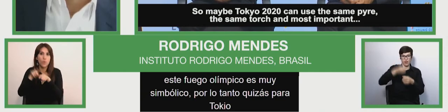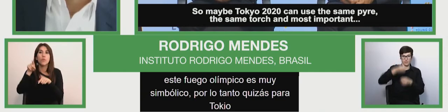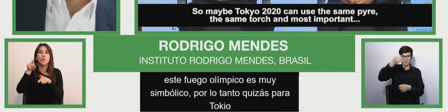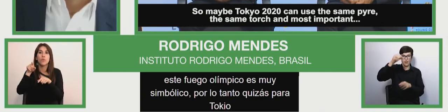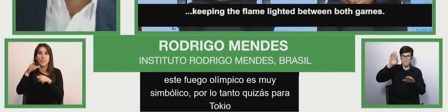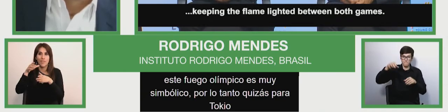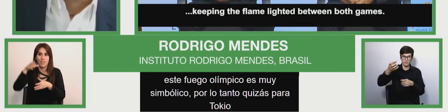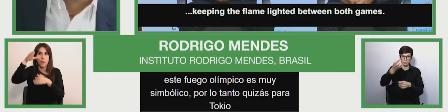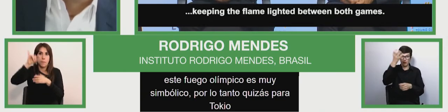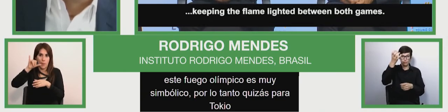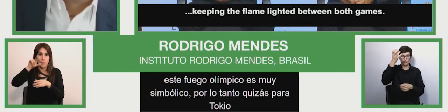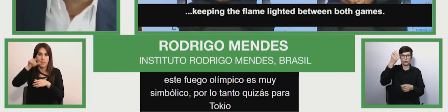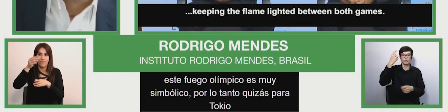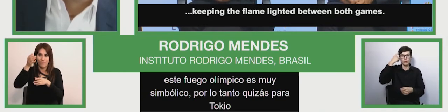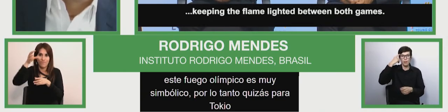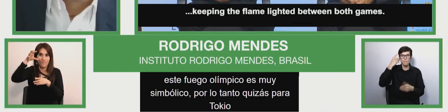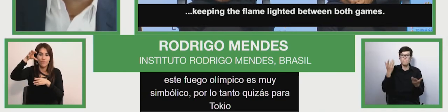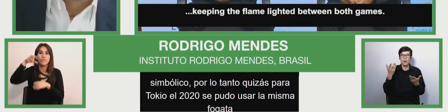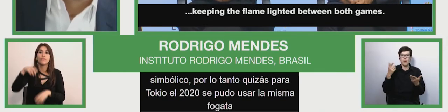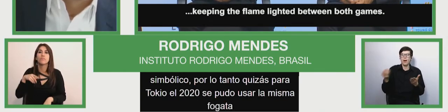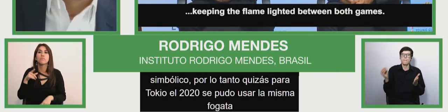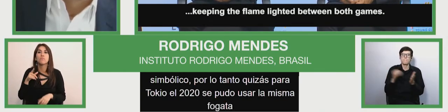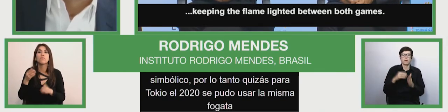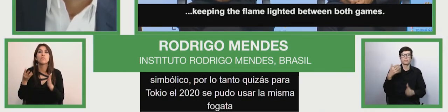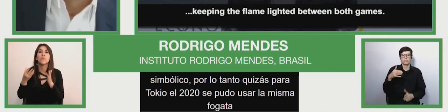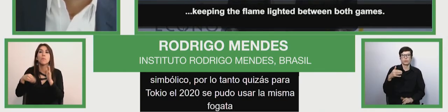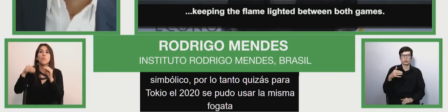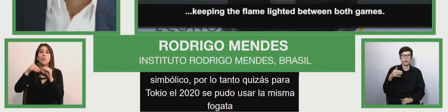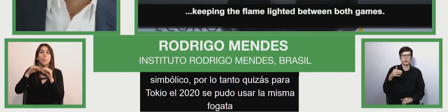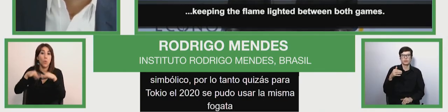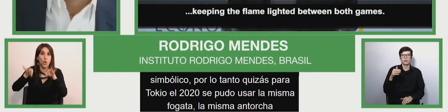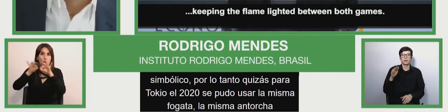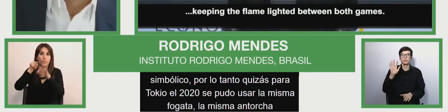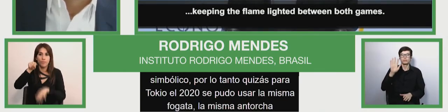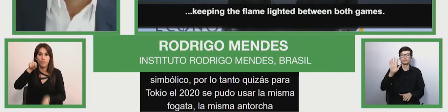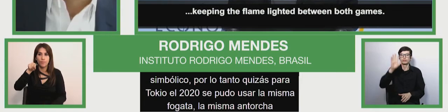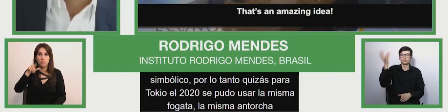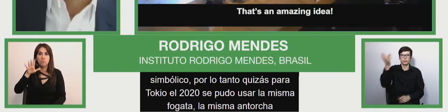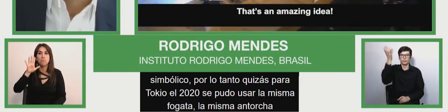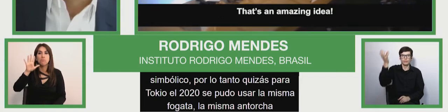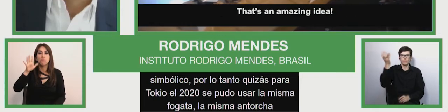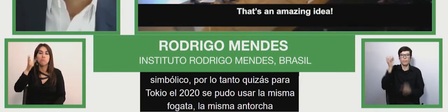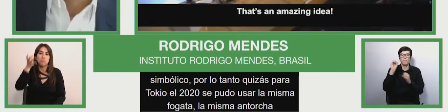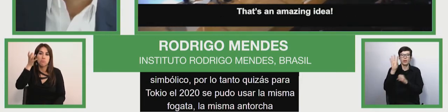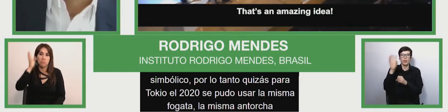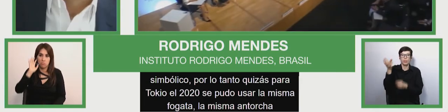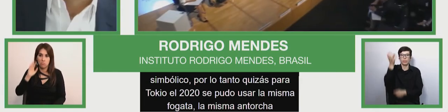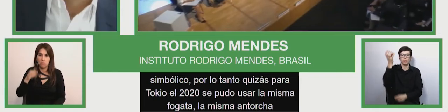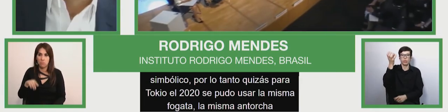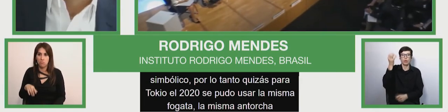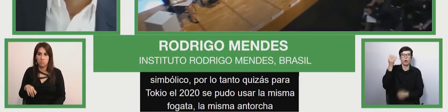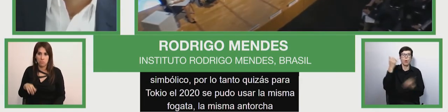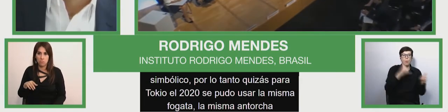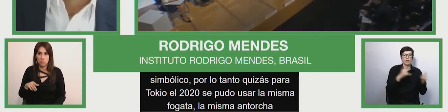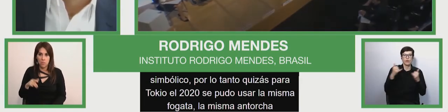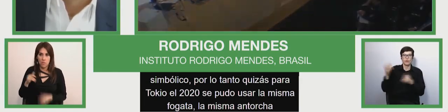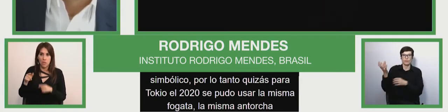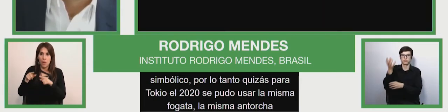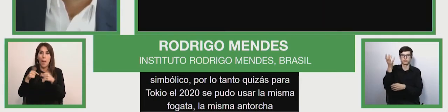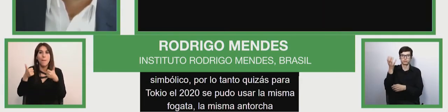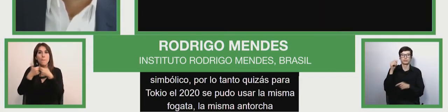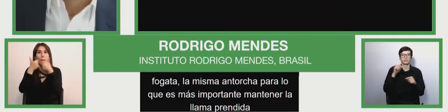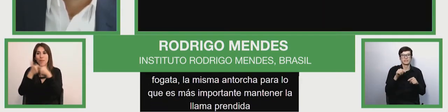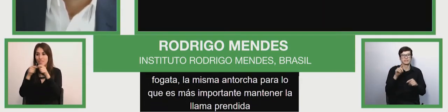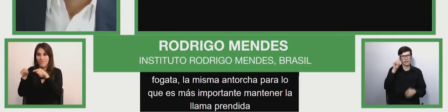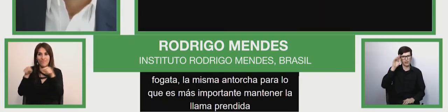antorcha para lo que es lo más importante es mantener la llama prendida entre ambos juegos eso es una